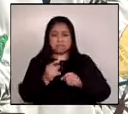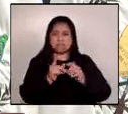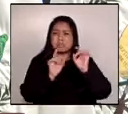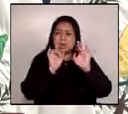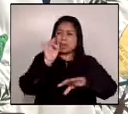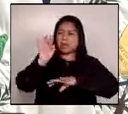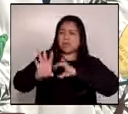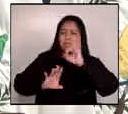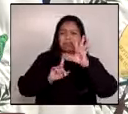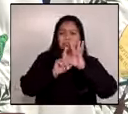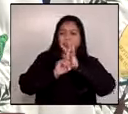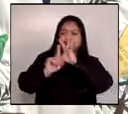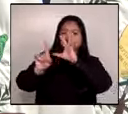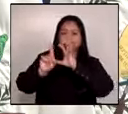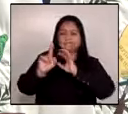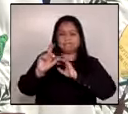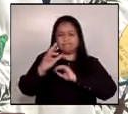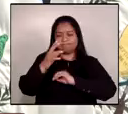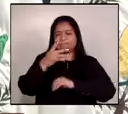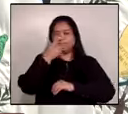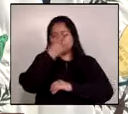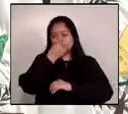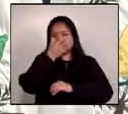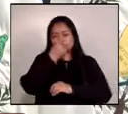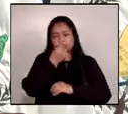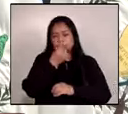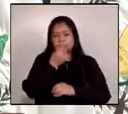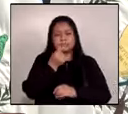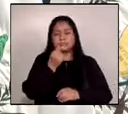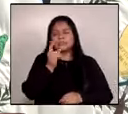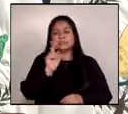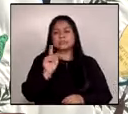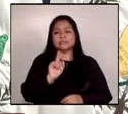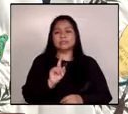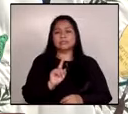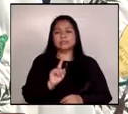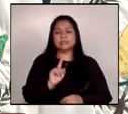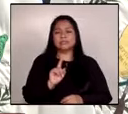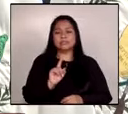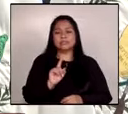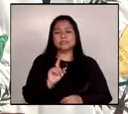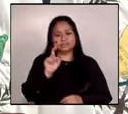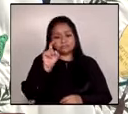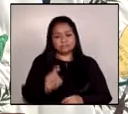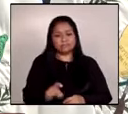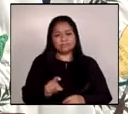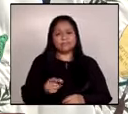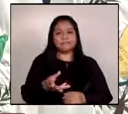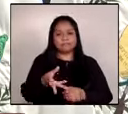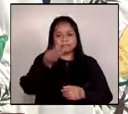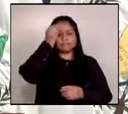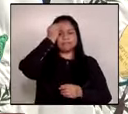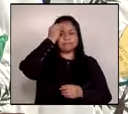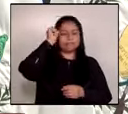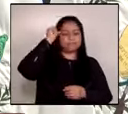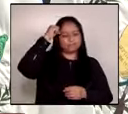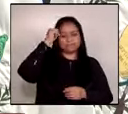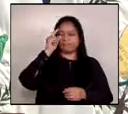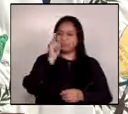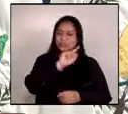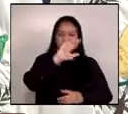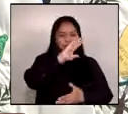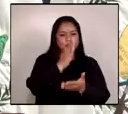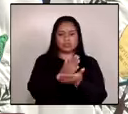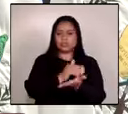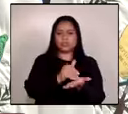corruptos que no merecen estar en nuestra memoria. Este gobierno no